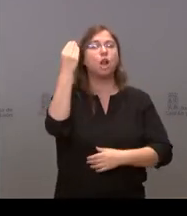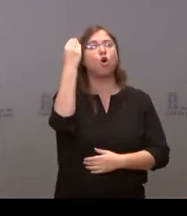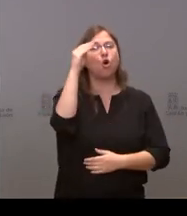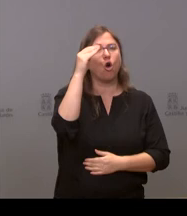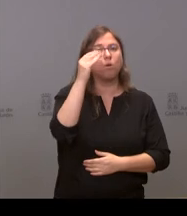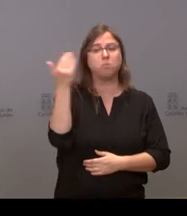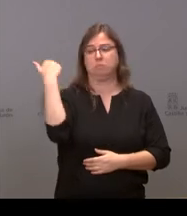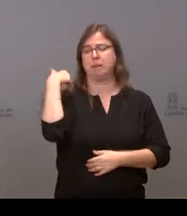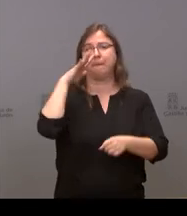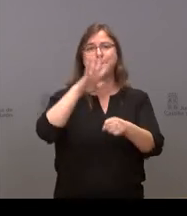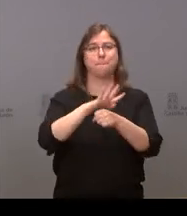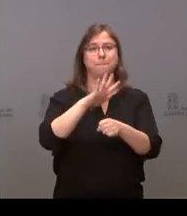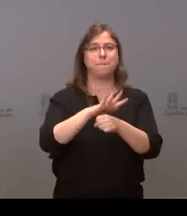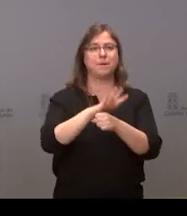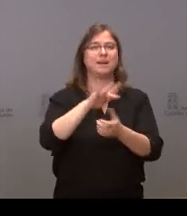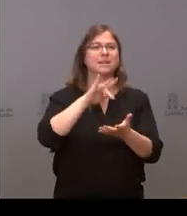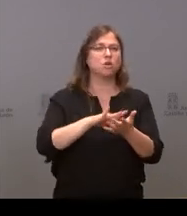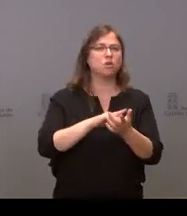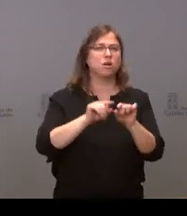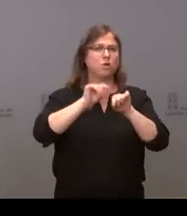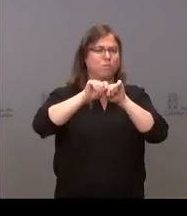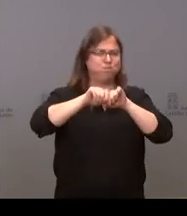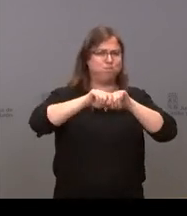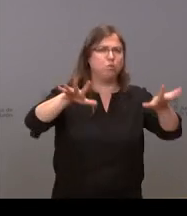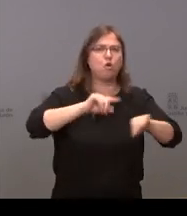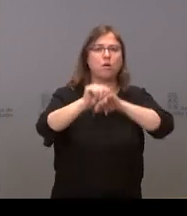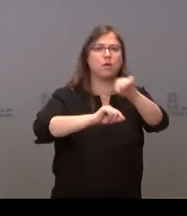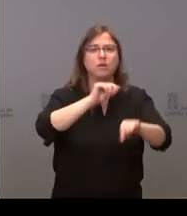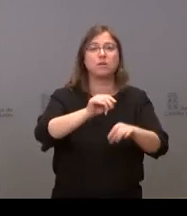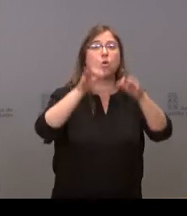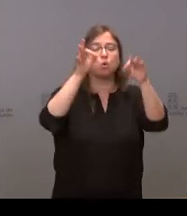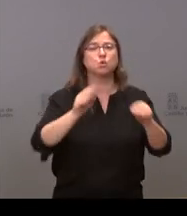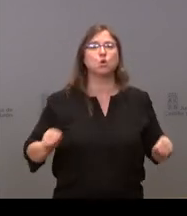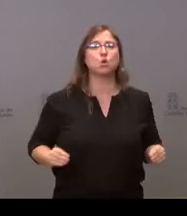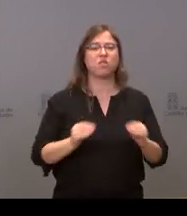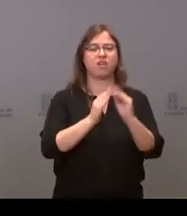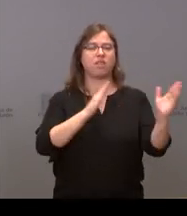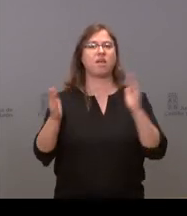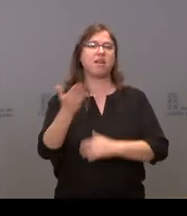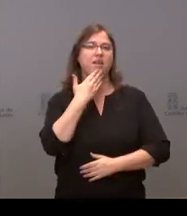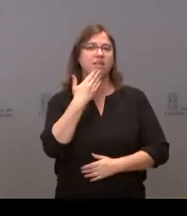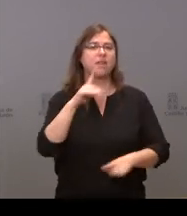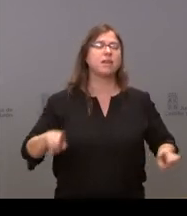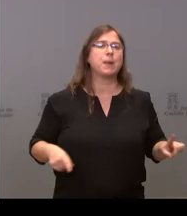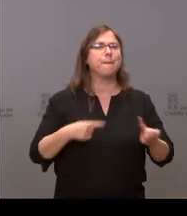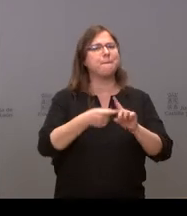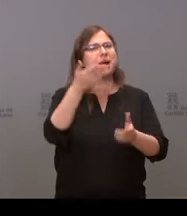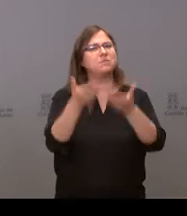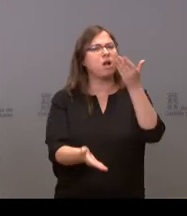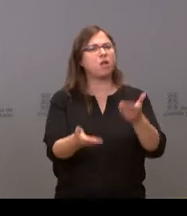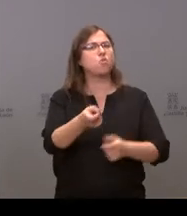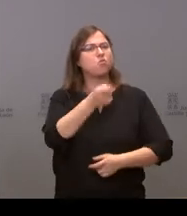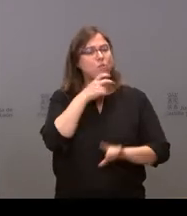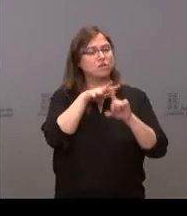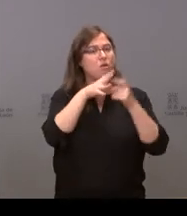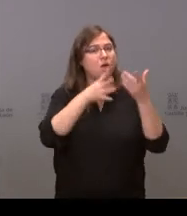después de que el martes se dio el perfil del hipercontagiador y que coincidía precisamente en esa franja de edad. Y también una valoración de cómo responden precisamente